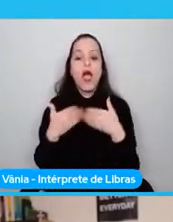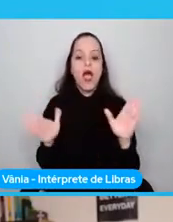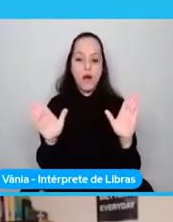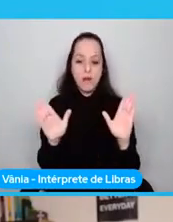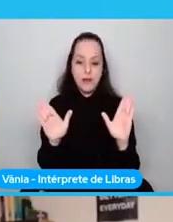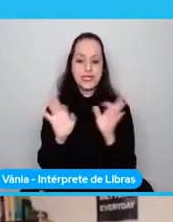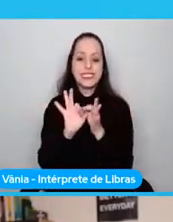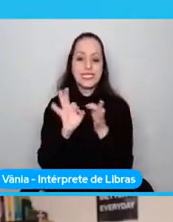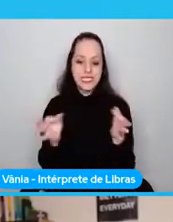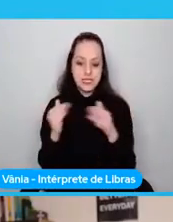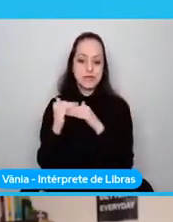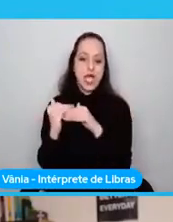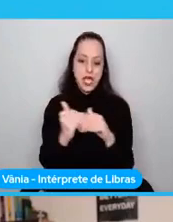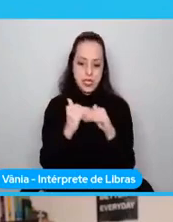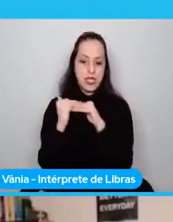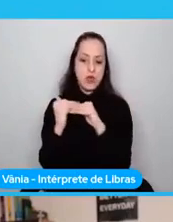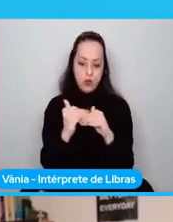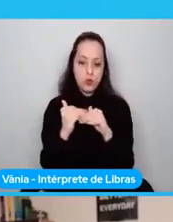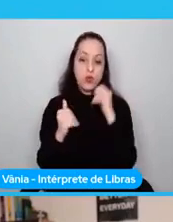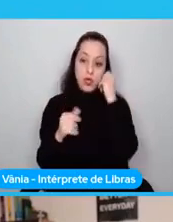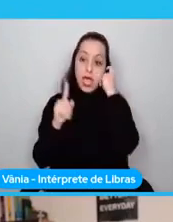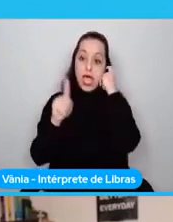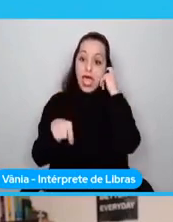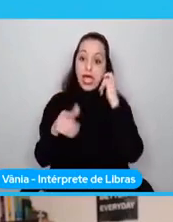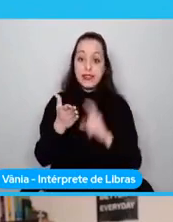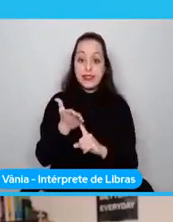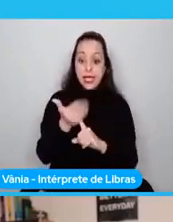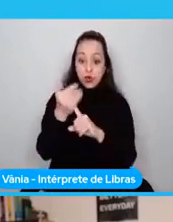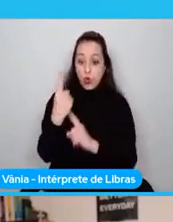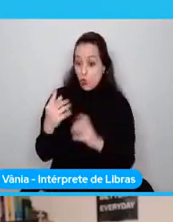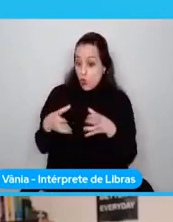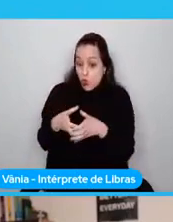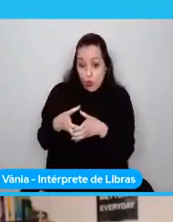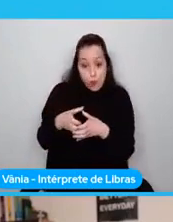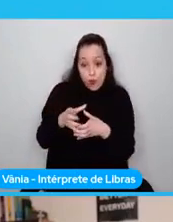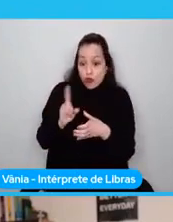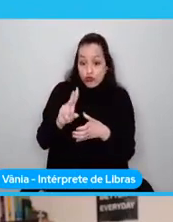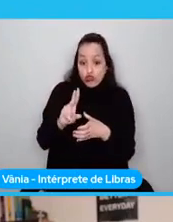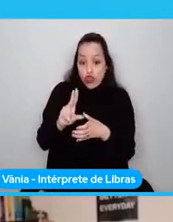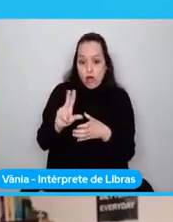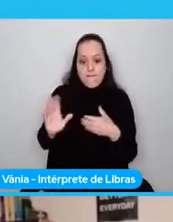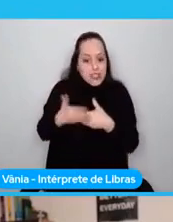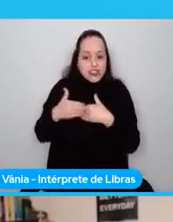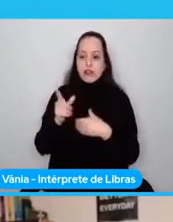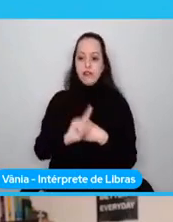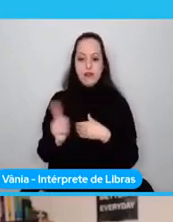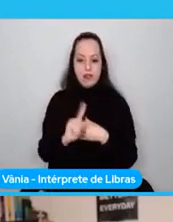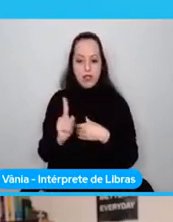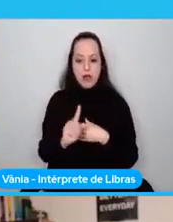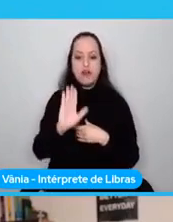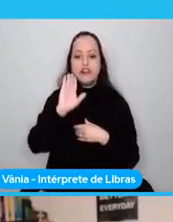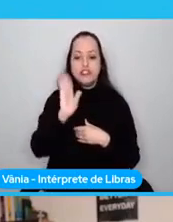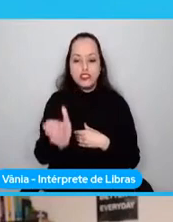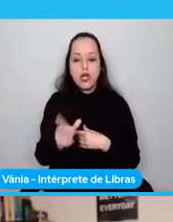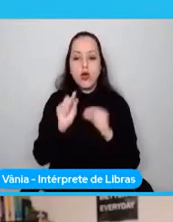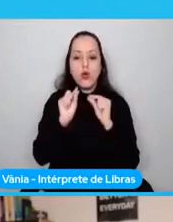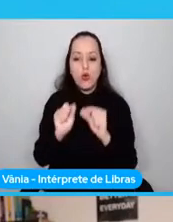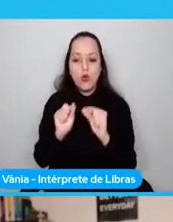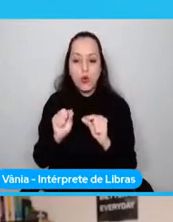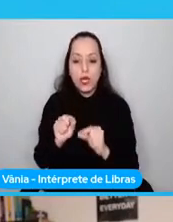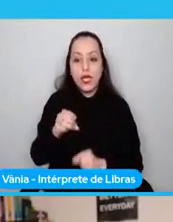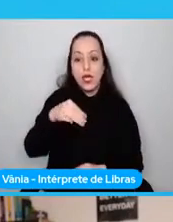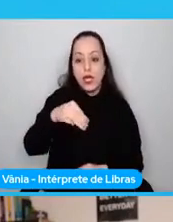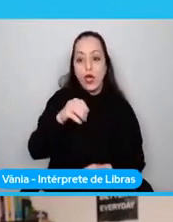es una tecnología hecha por un solo grupo. WebAssembly salió desde los laboratorios de Moxila